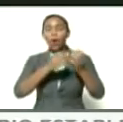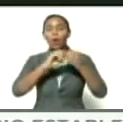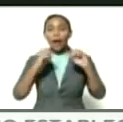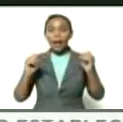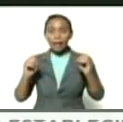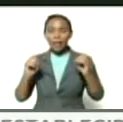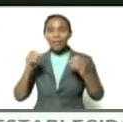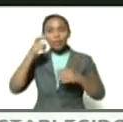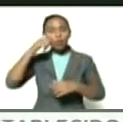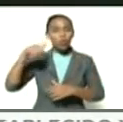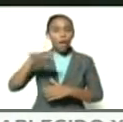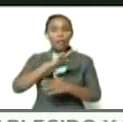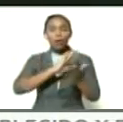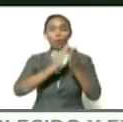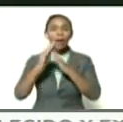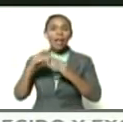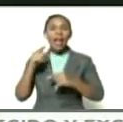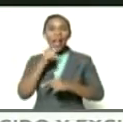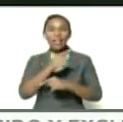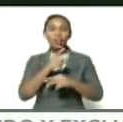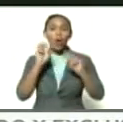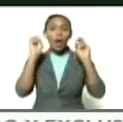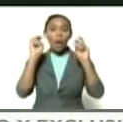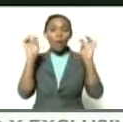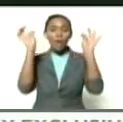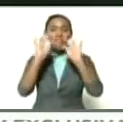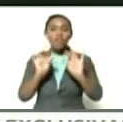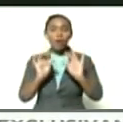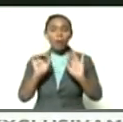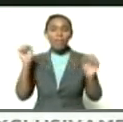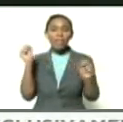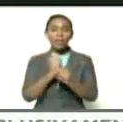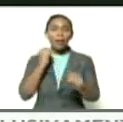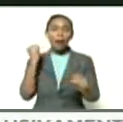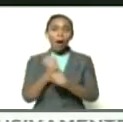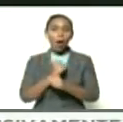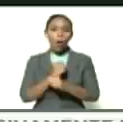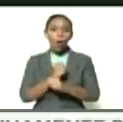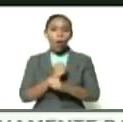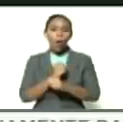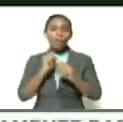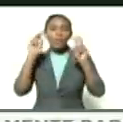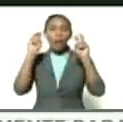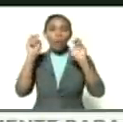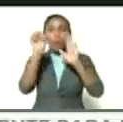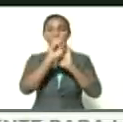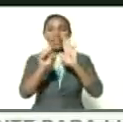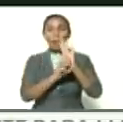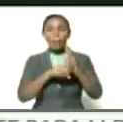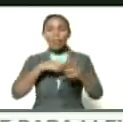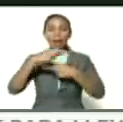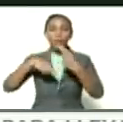comunales va a ser el nuevo modelo de gestión de la nueva etapa de la revolución bolivariana